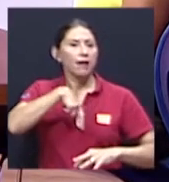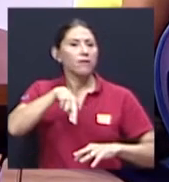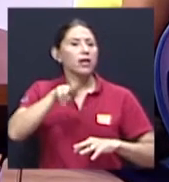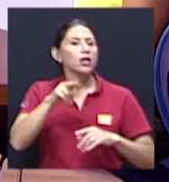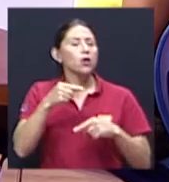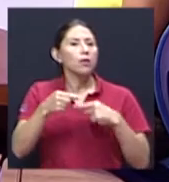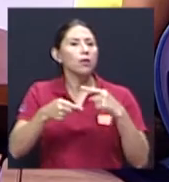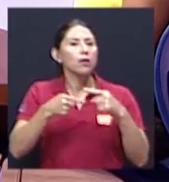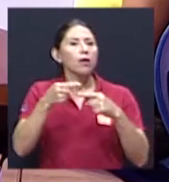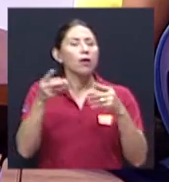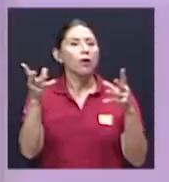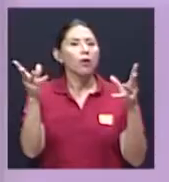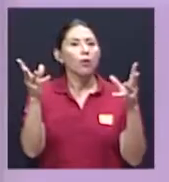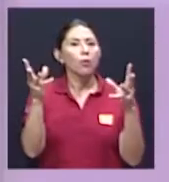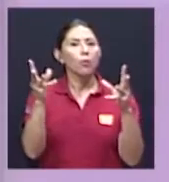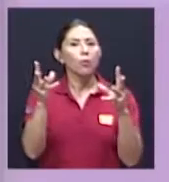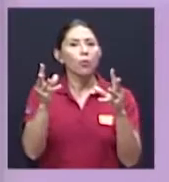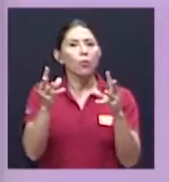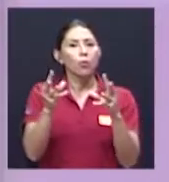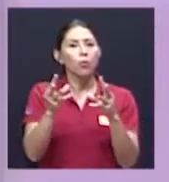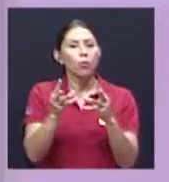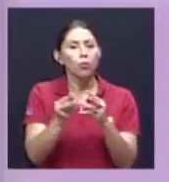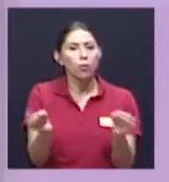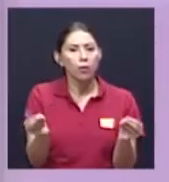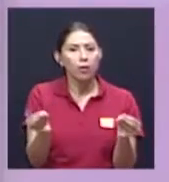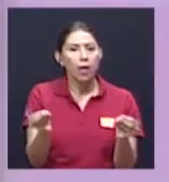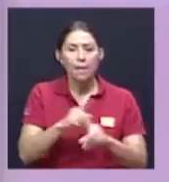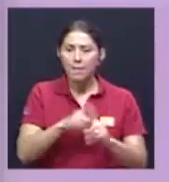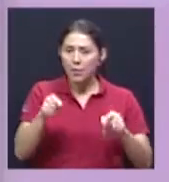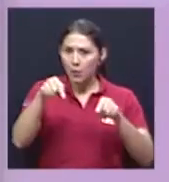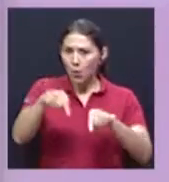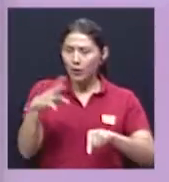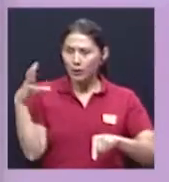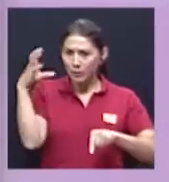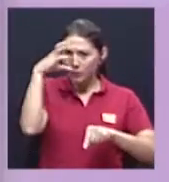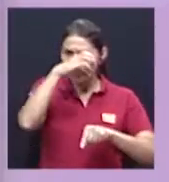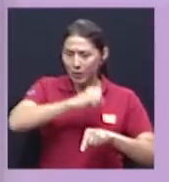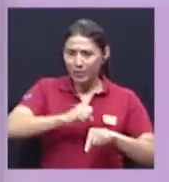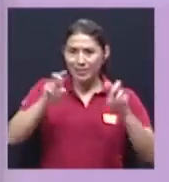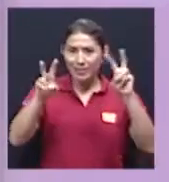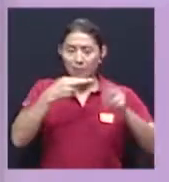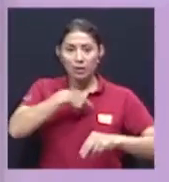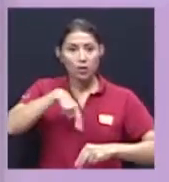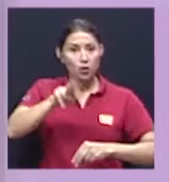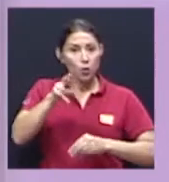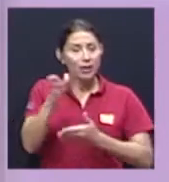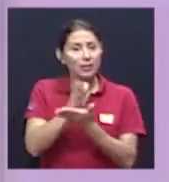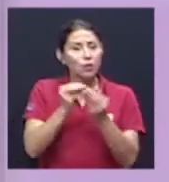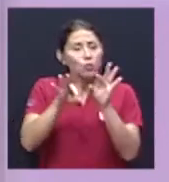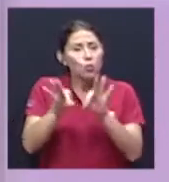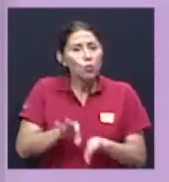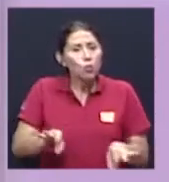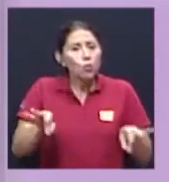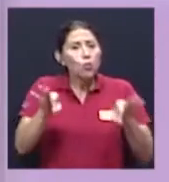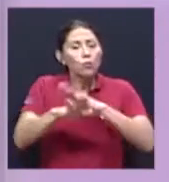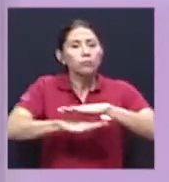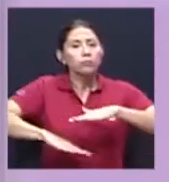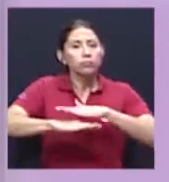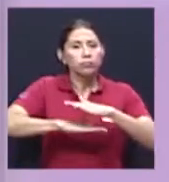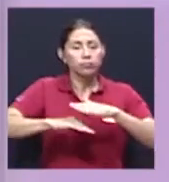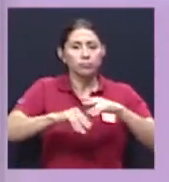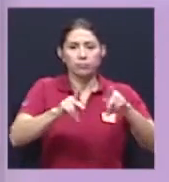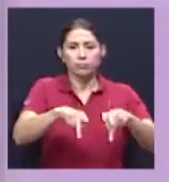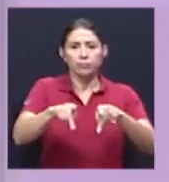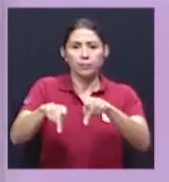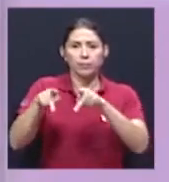desaparecer, pues hoy más bien descubrimos que es un elemento bastante fundamental en la vida de los pueblos y, sobre todo, en